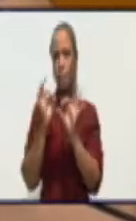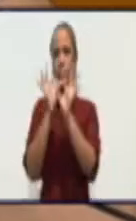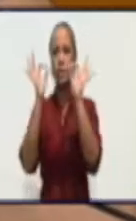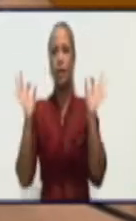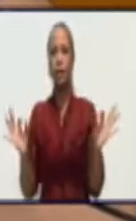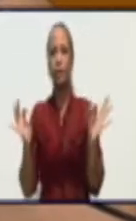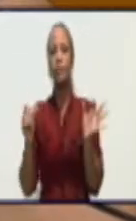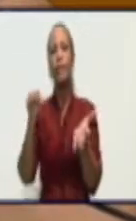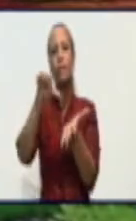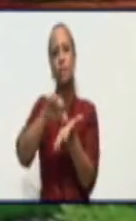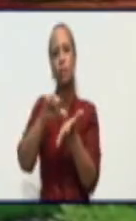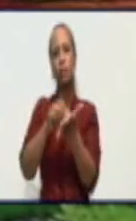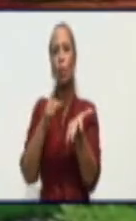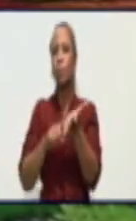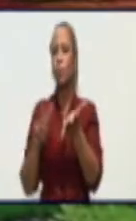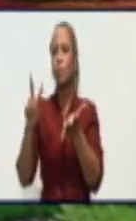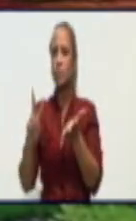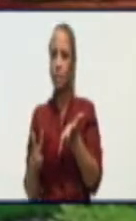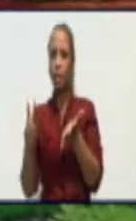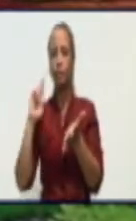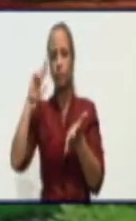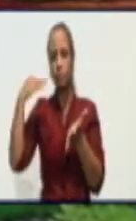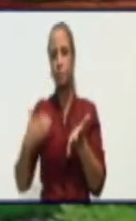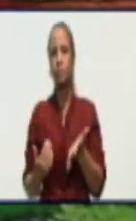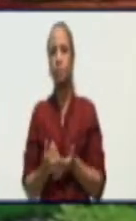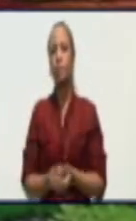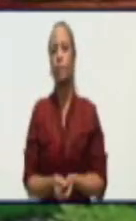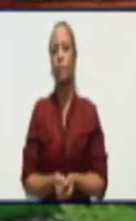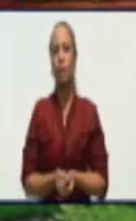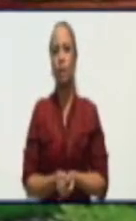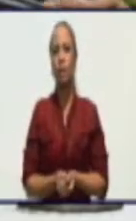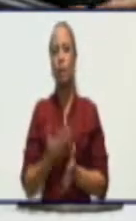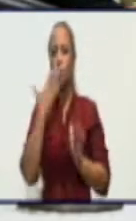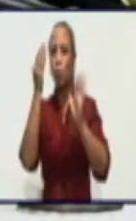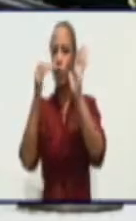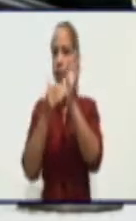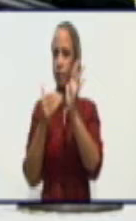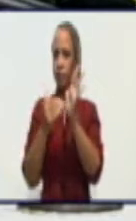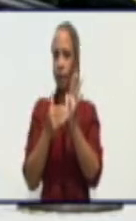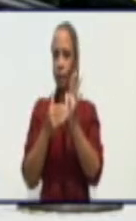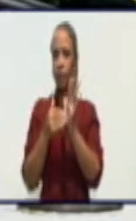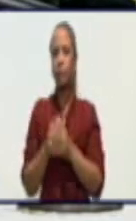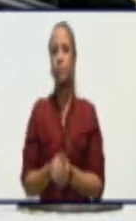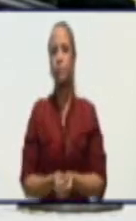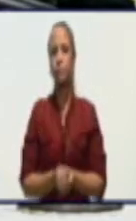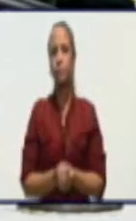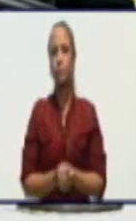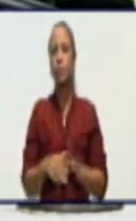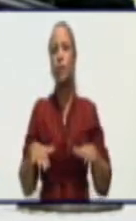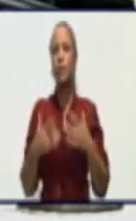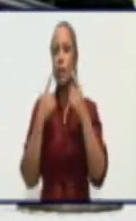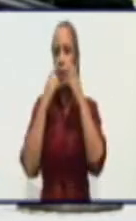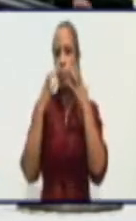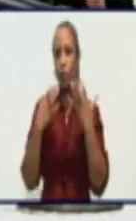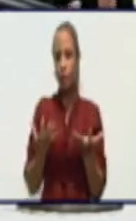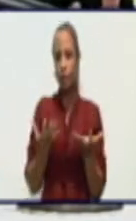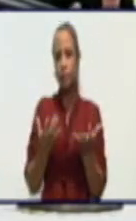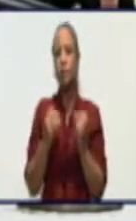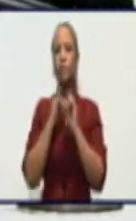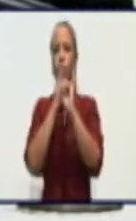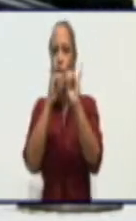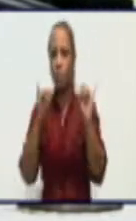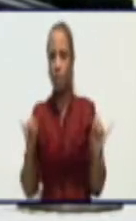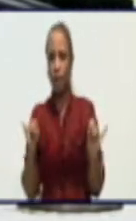del Centro Provincial de Higiene y Epidemiología. Doctora, buenas tardes. Sería importante que nos diera a conocer una